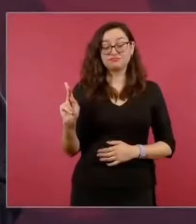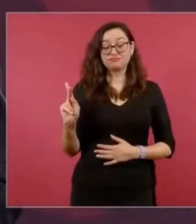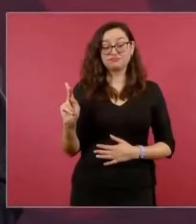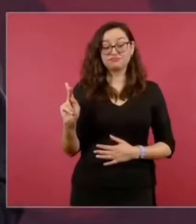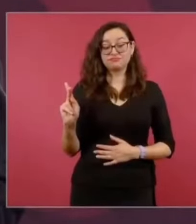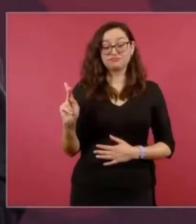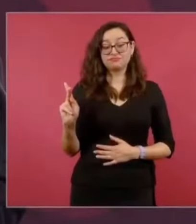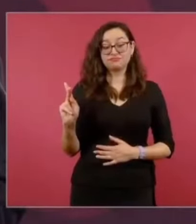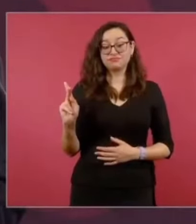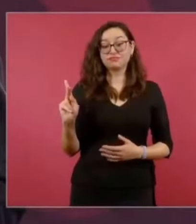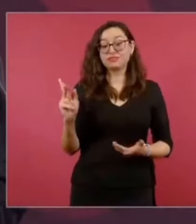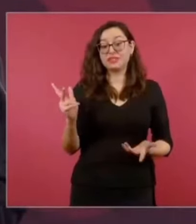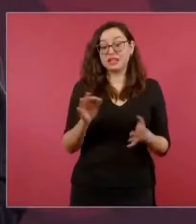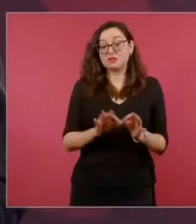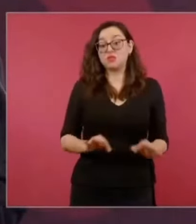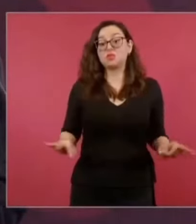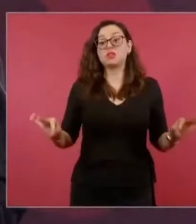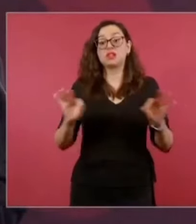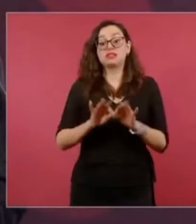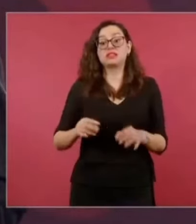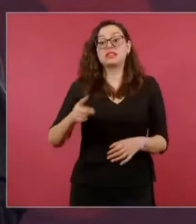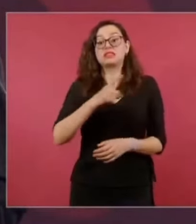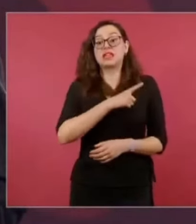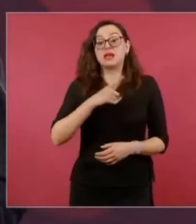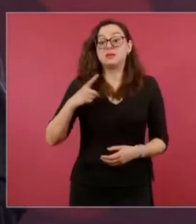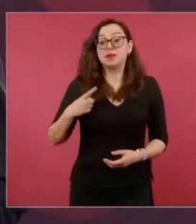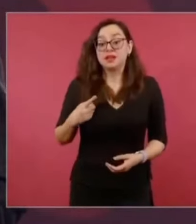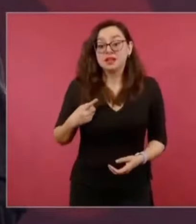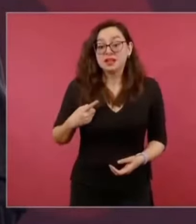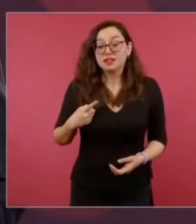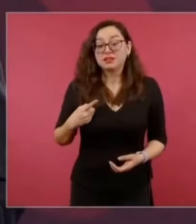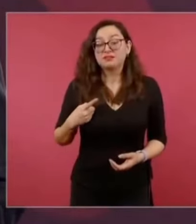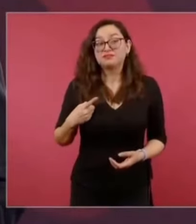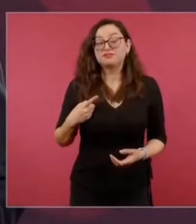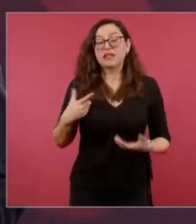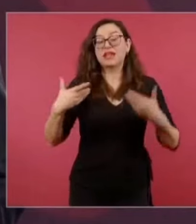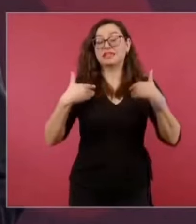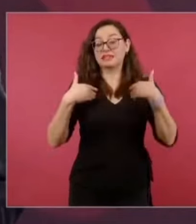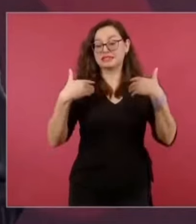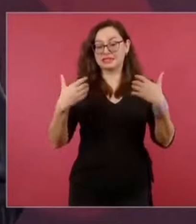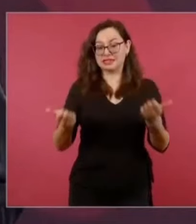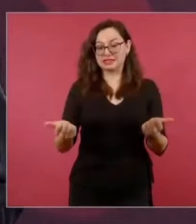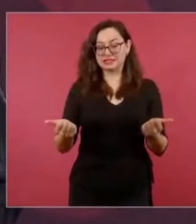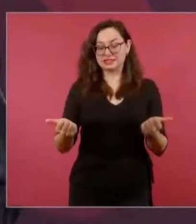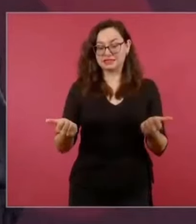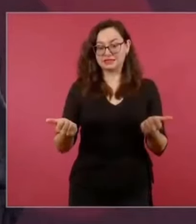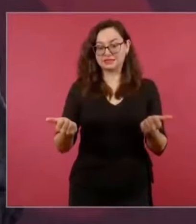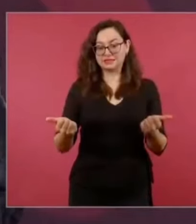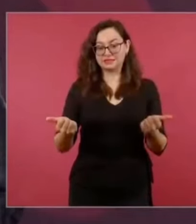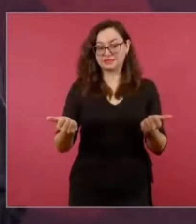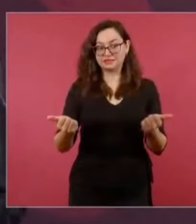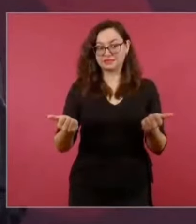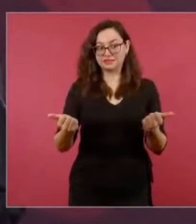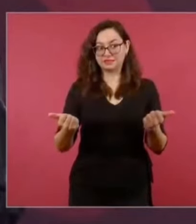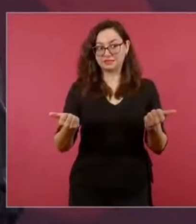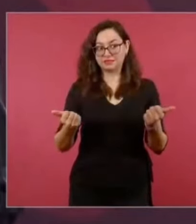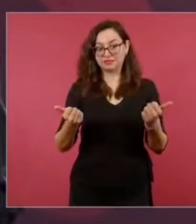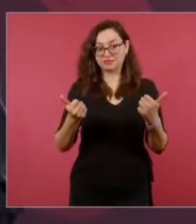de comprender que no somos